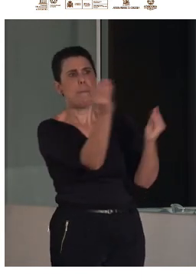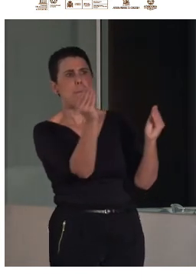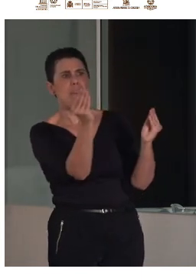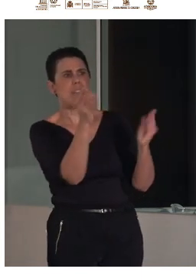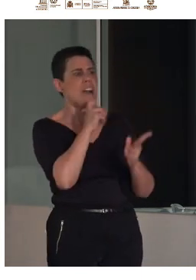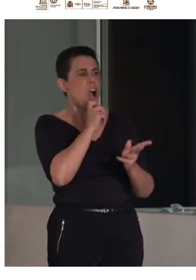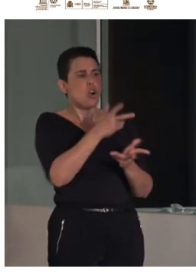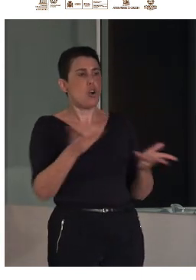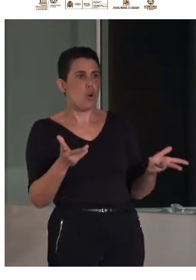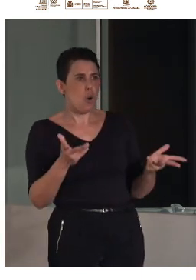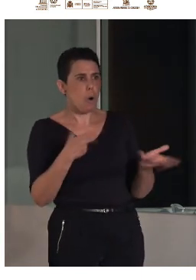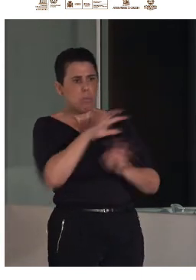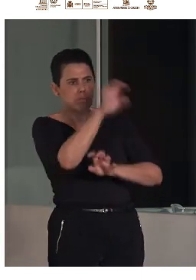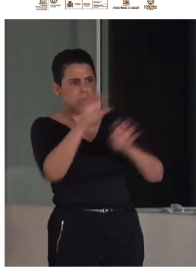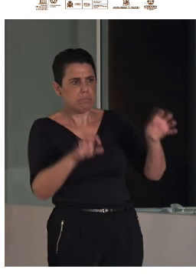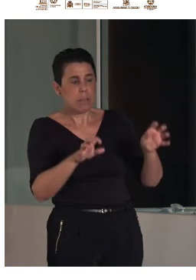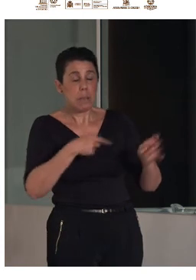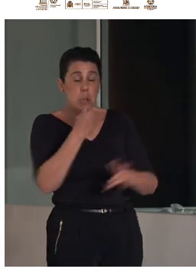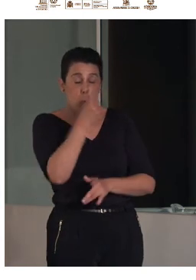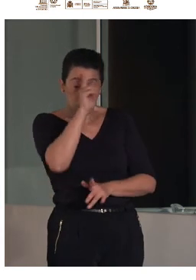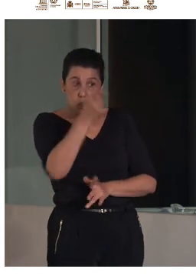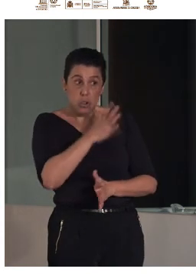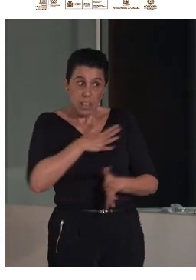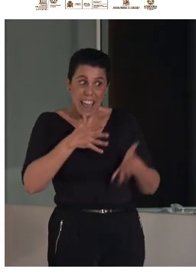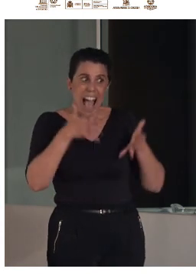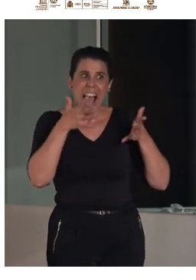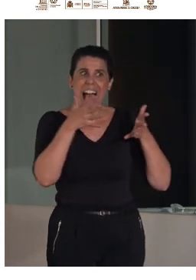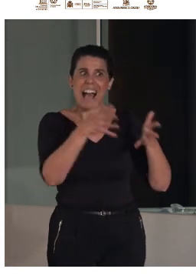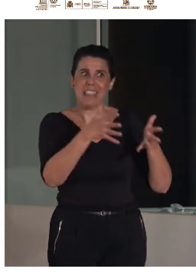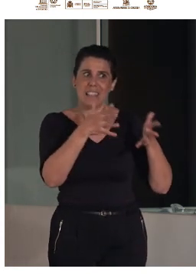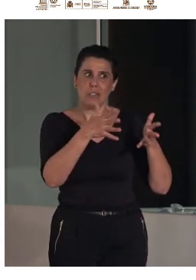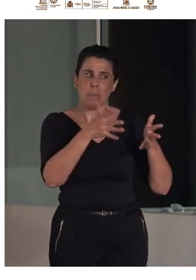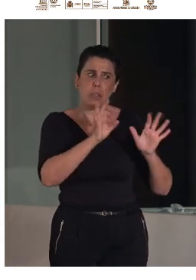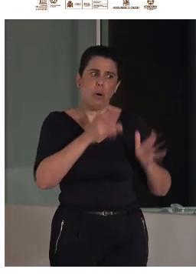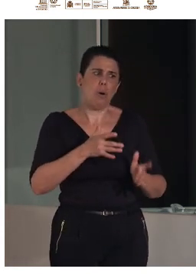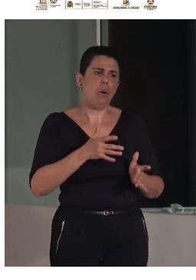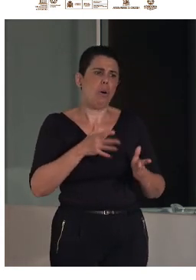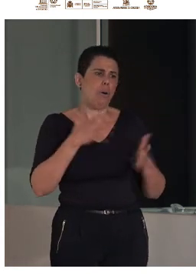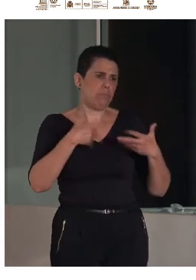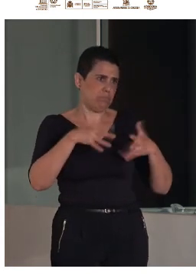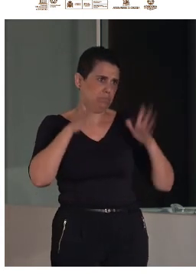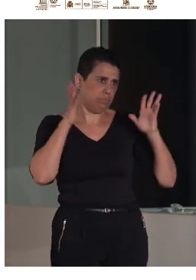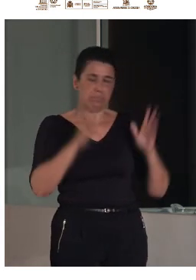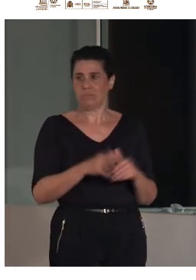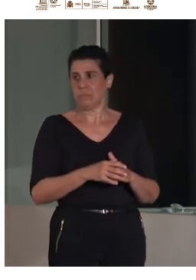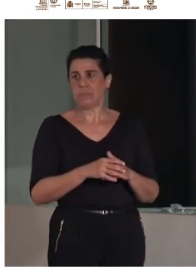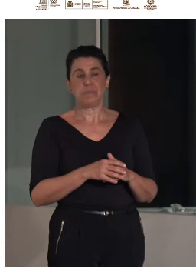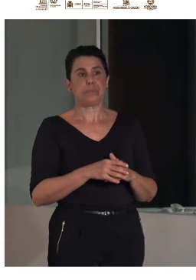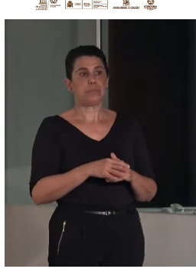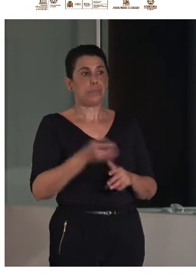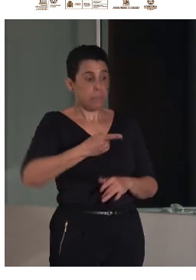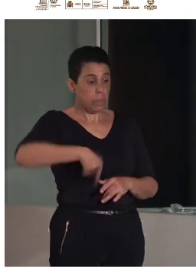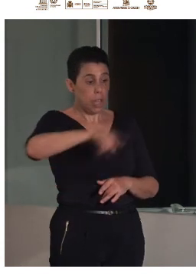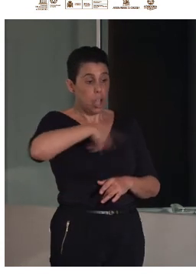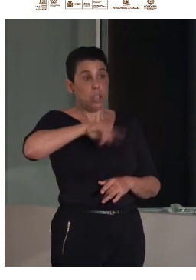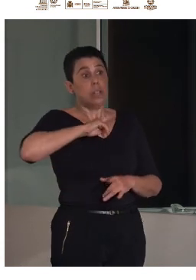a querer tanto asesoramiento también es verdad pero en definitiva nosotros hacemos al final